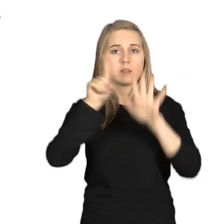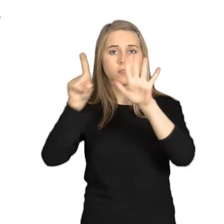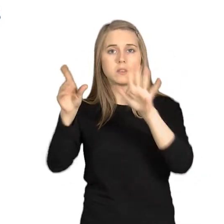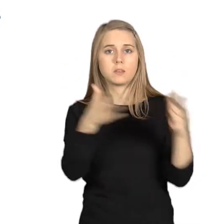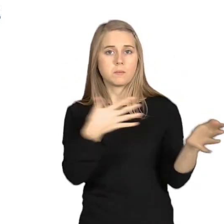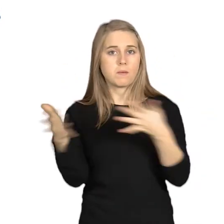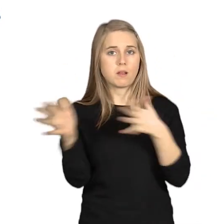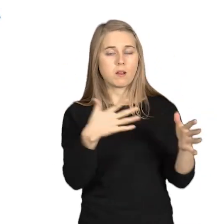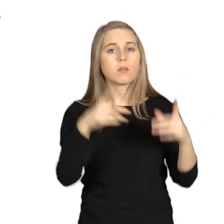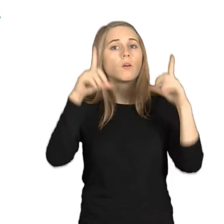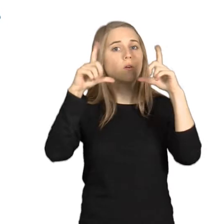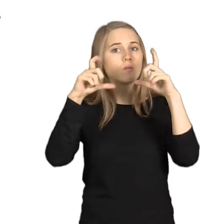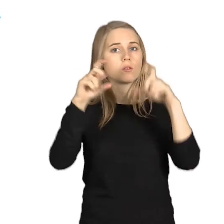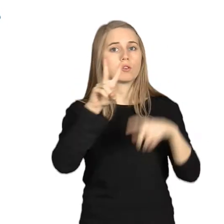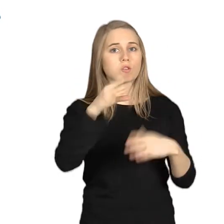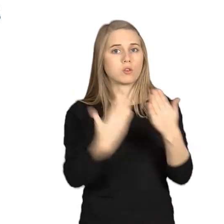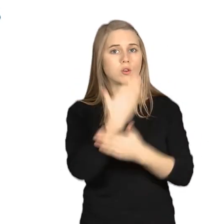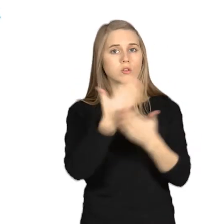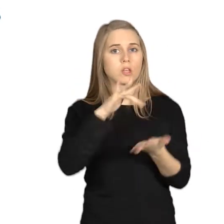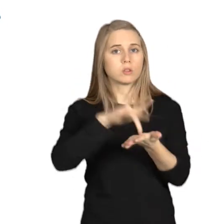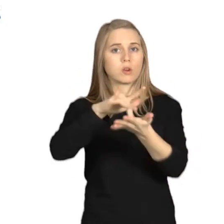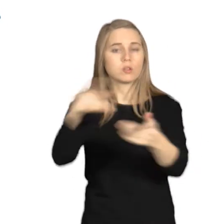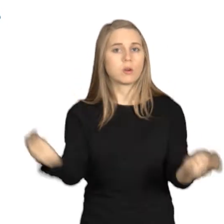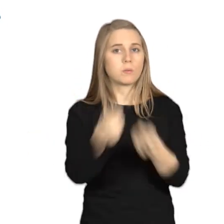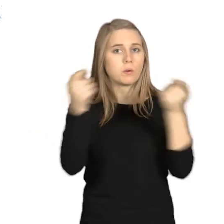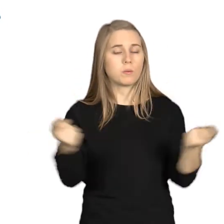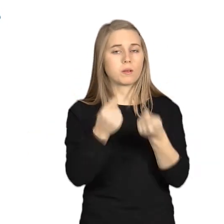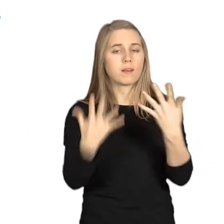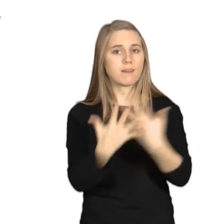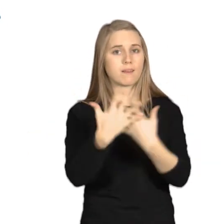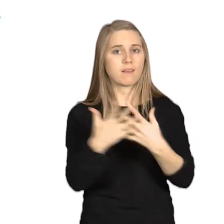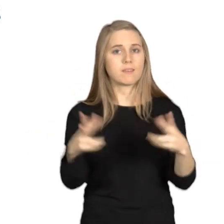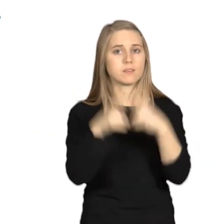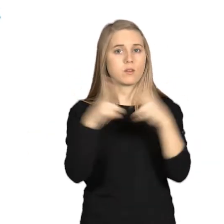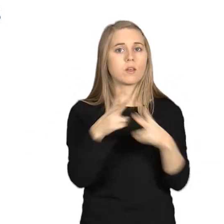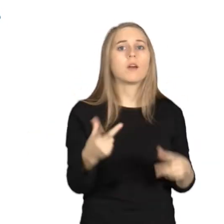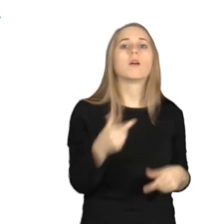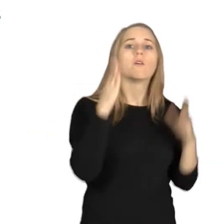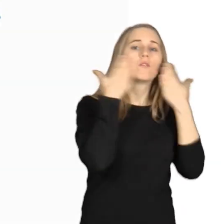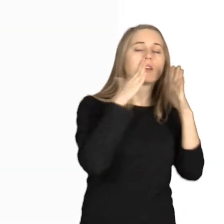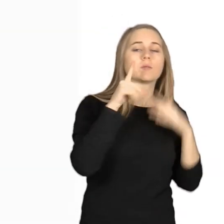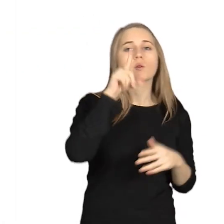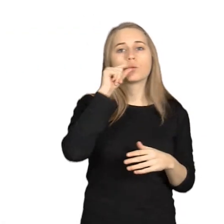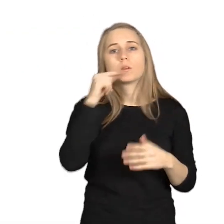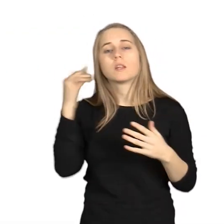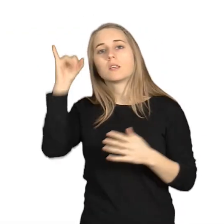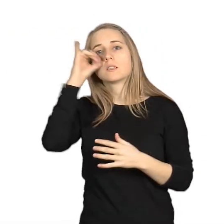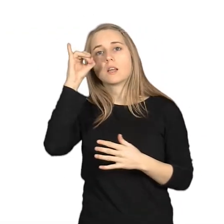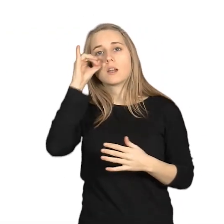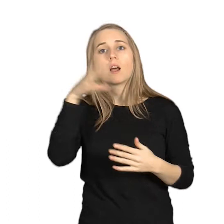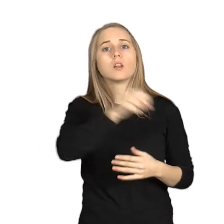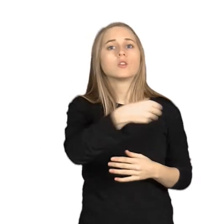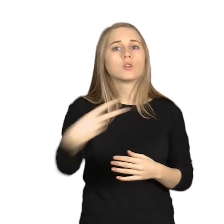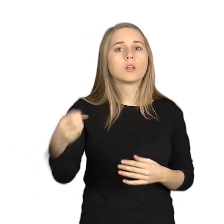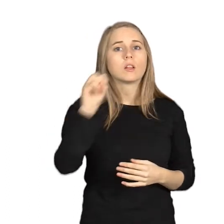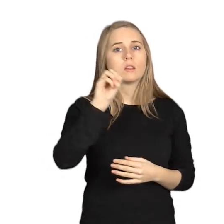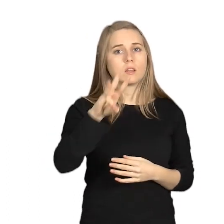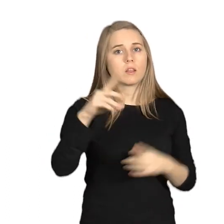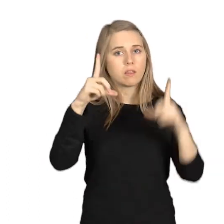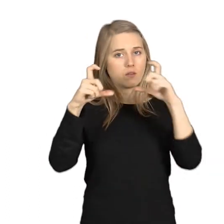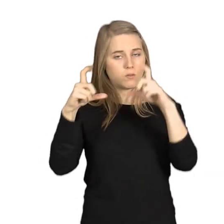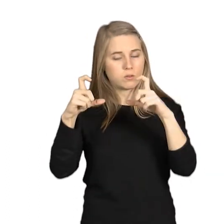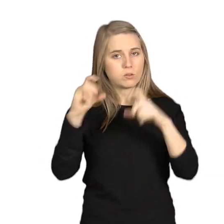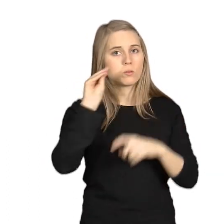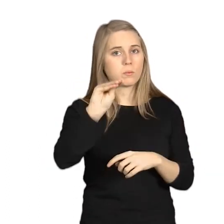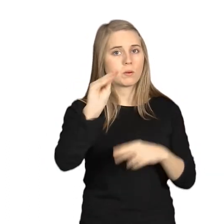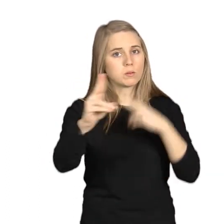al 26 de marzo. Las fotos serán publicadas cada dos días en las redes sociales como Facebook, Twitter e Instagram. Serán